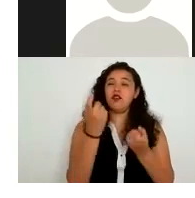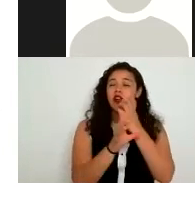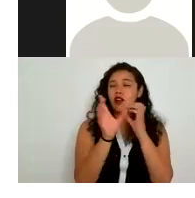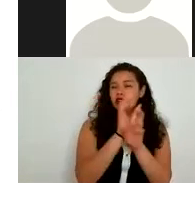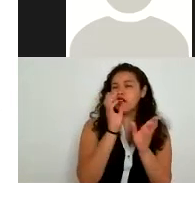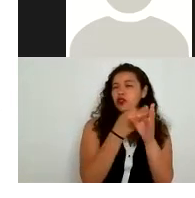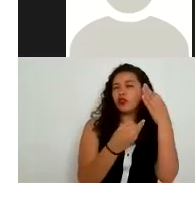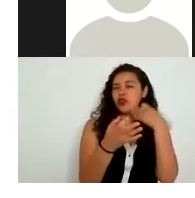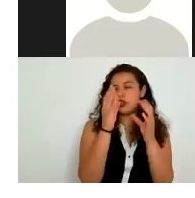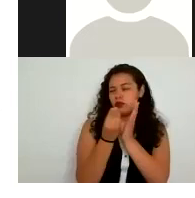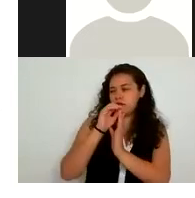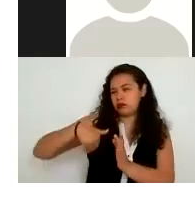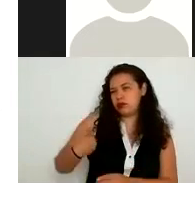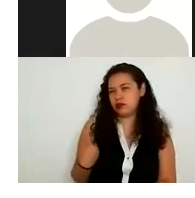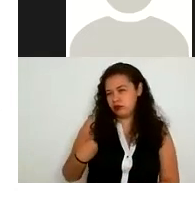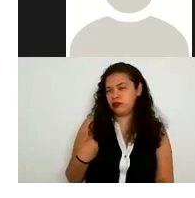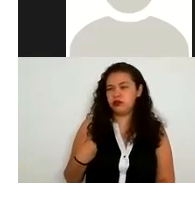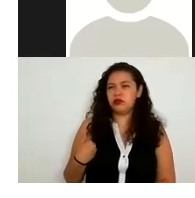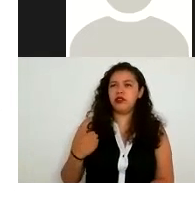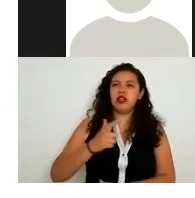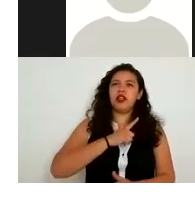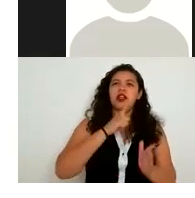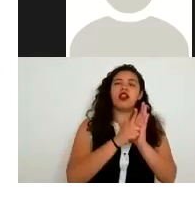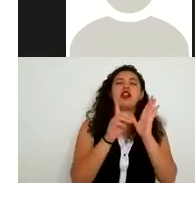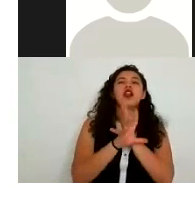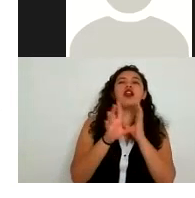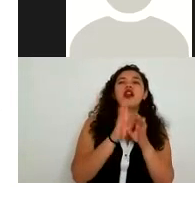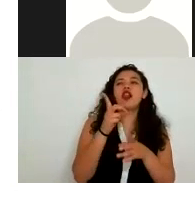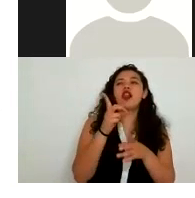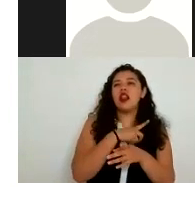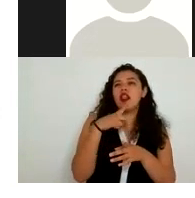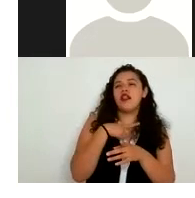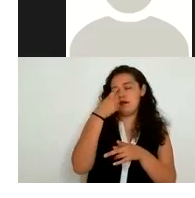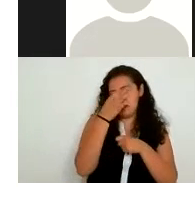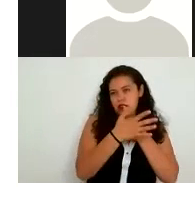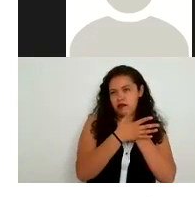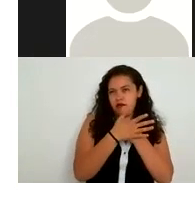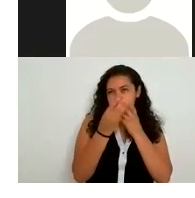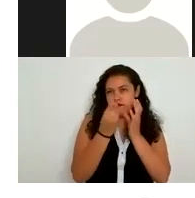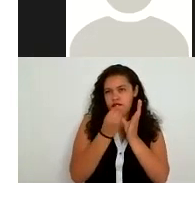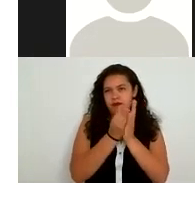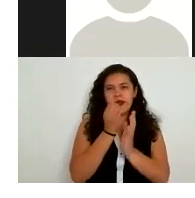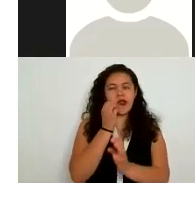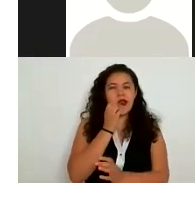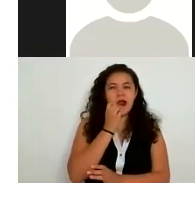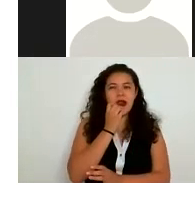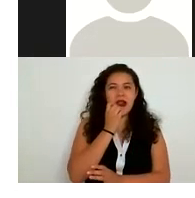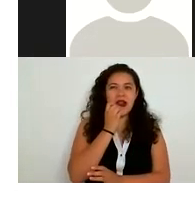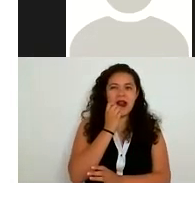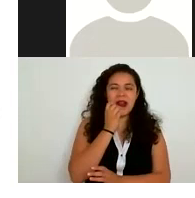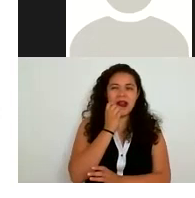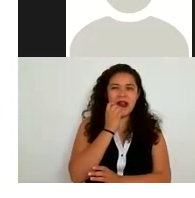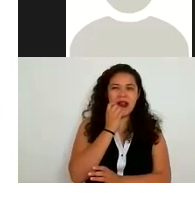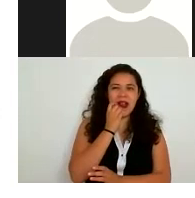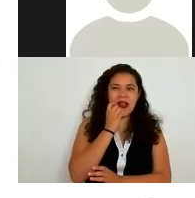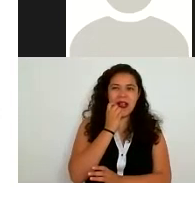refiere qué elementos y cómo debe establecerse el aviso de privacidad que les repito vamos a ver más adelante entonces